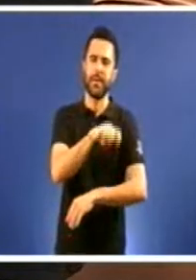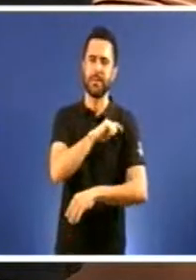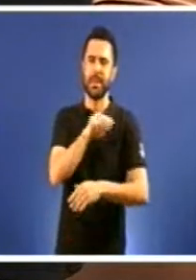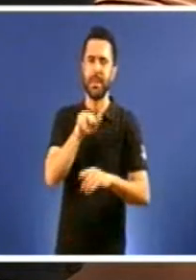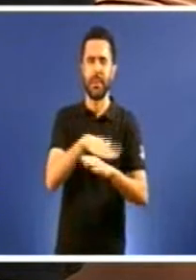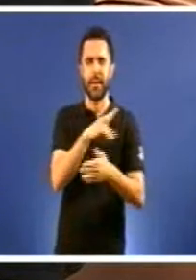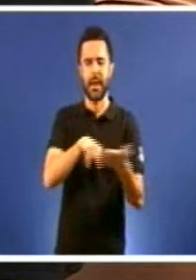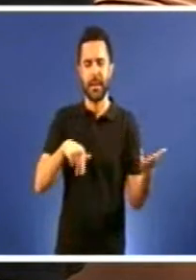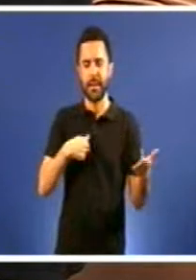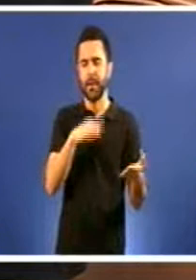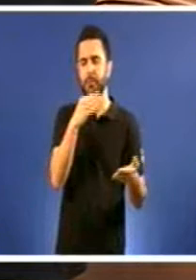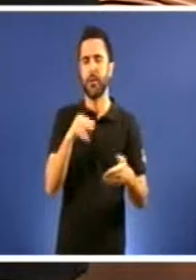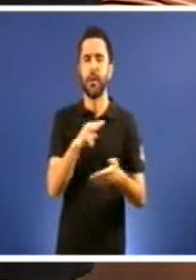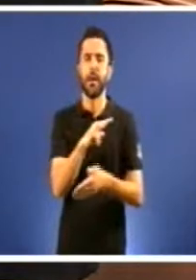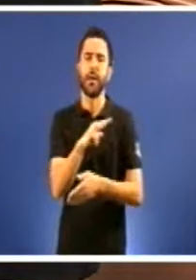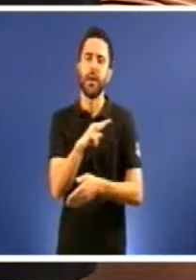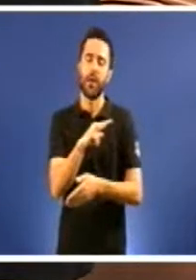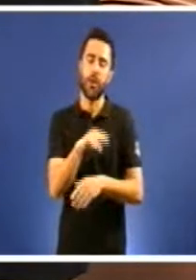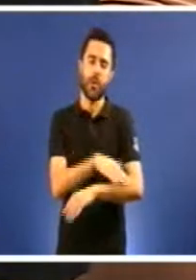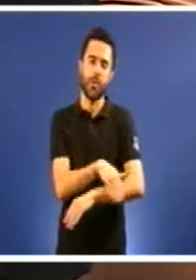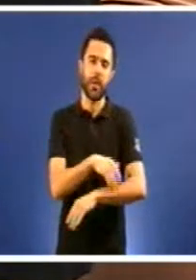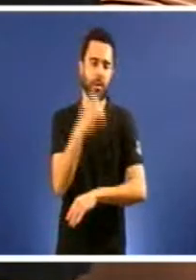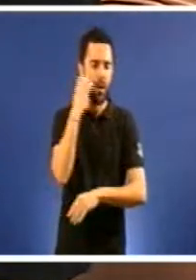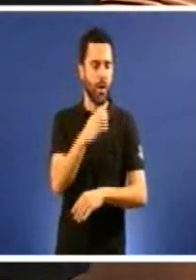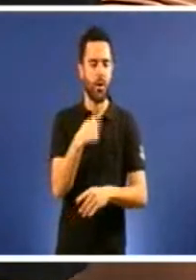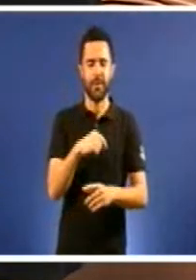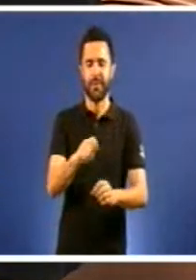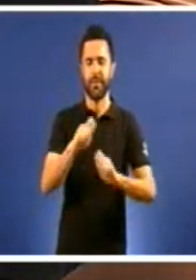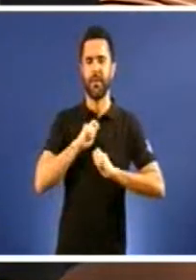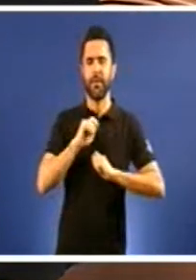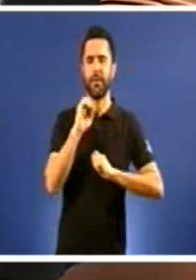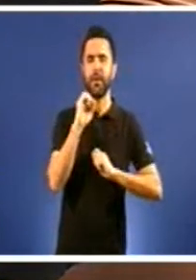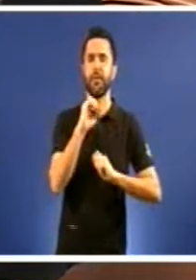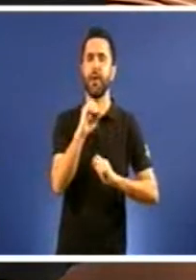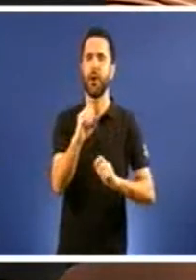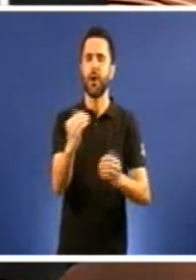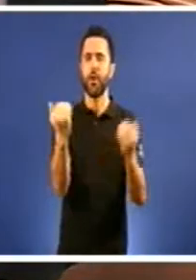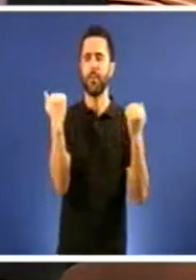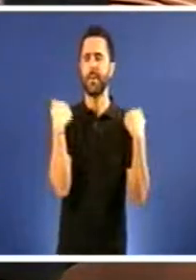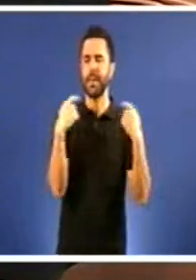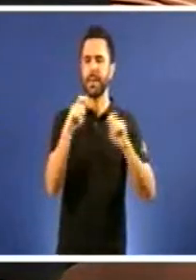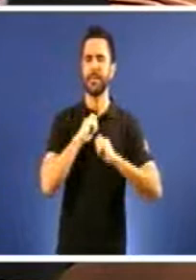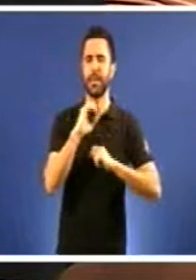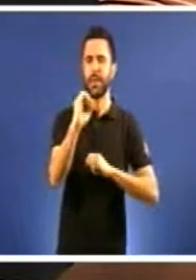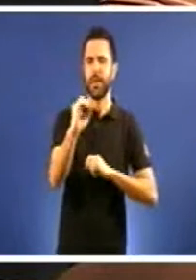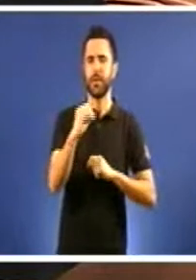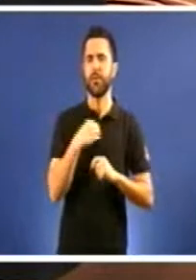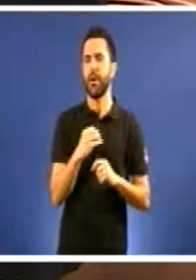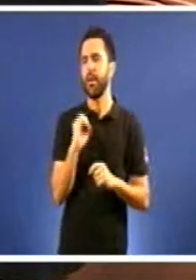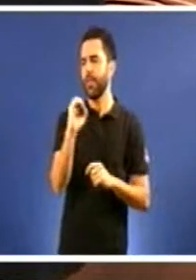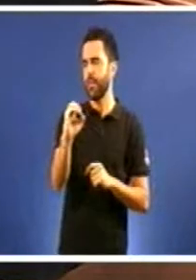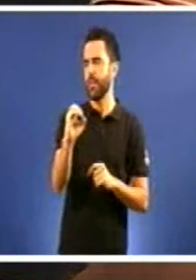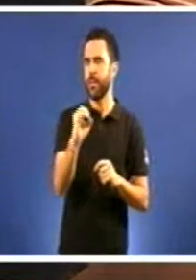cero competencias para Galiza. Acadou vostede, neste periodo, o cento por cento das competencias que